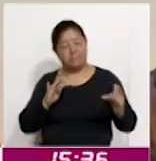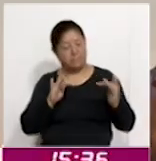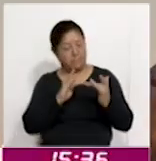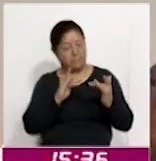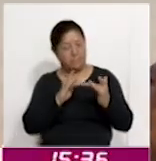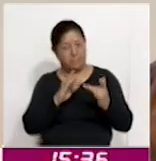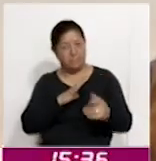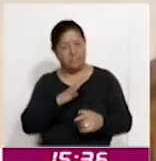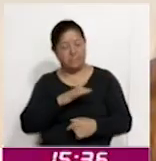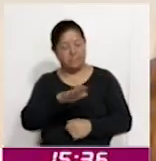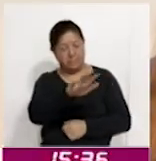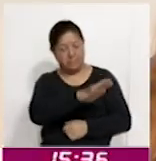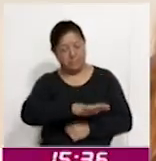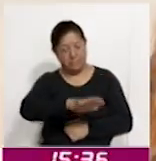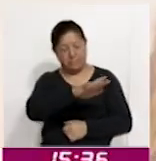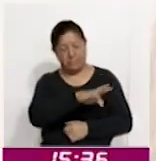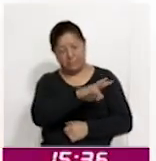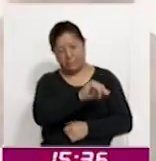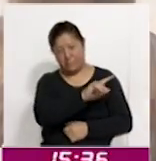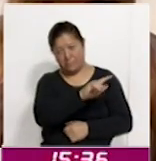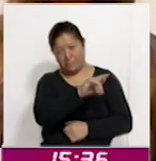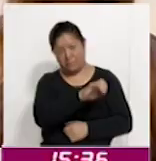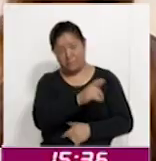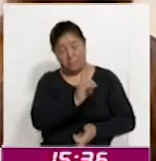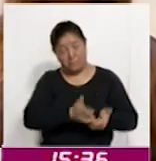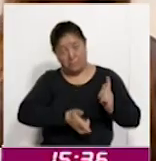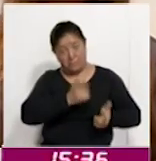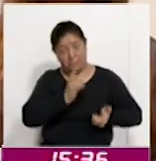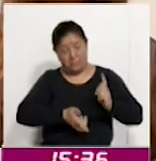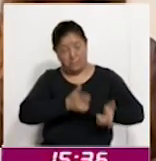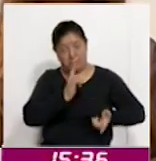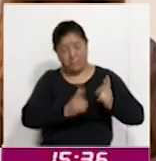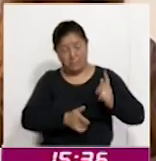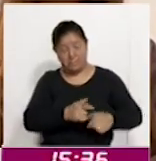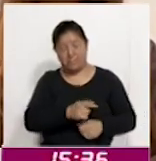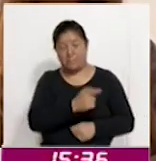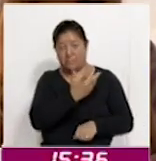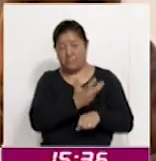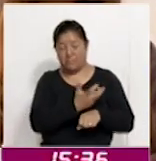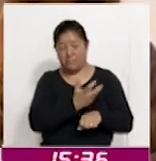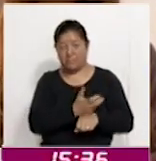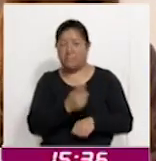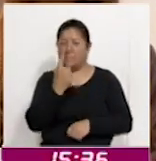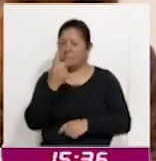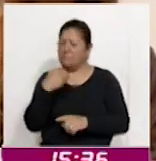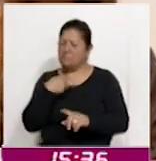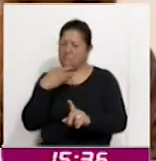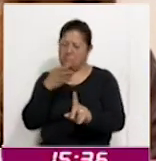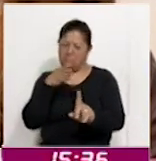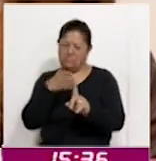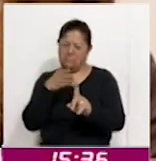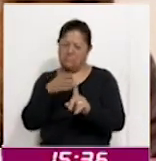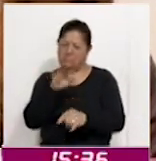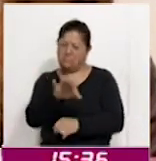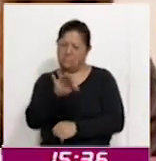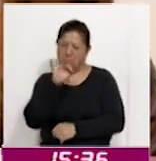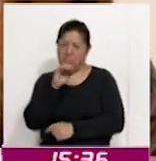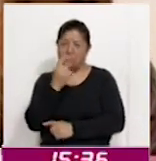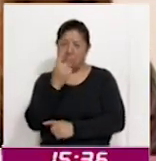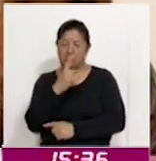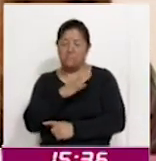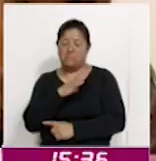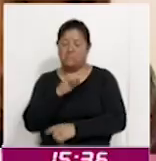distrito del Valle de Texas, y uno de los propósitos que nosotros tuvimos en este